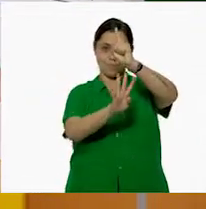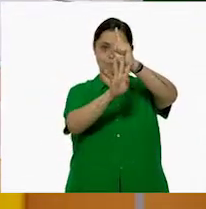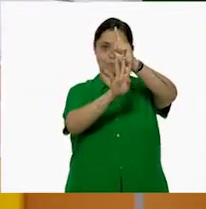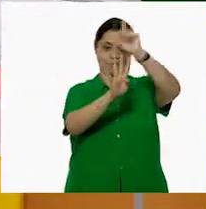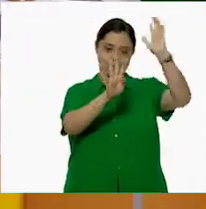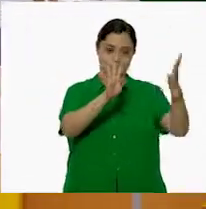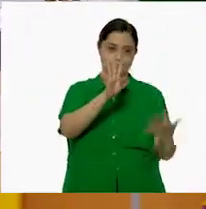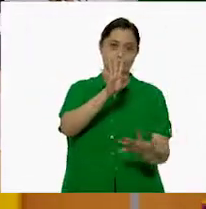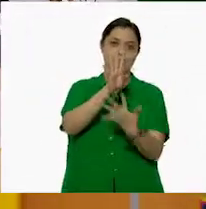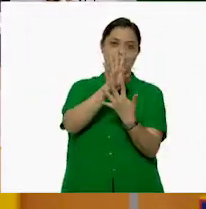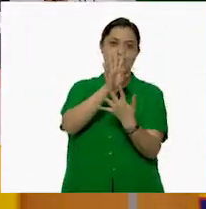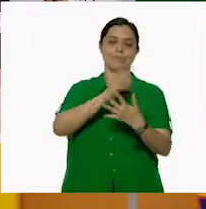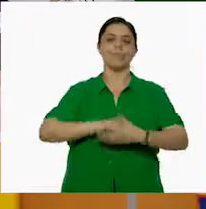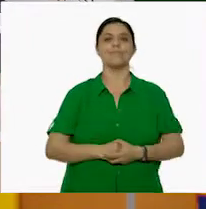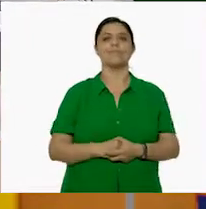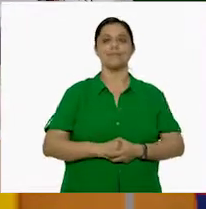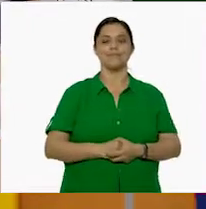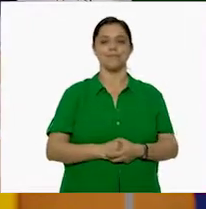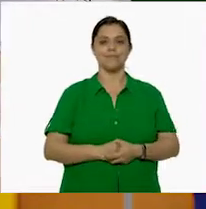que llevamos. 5.